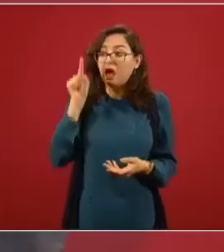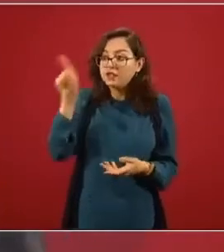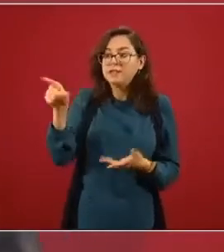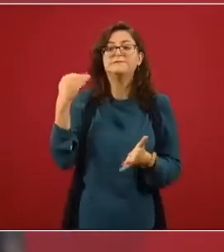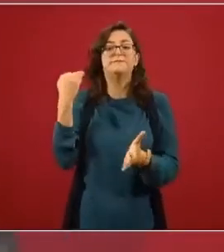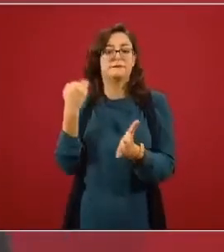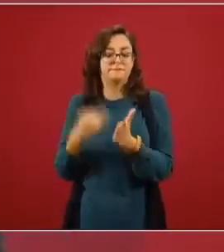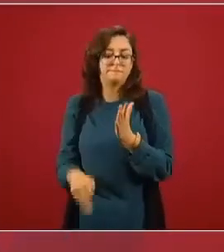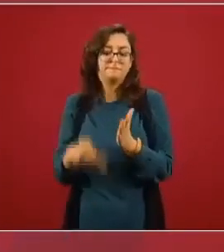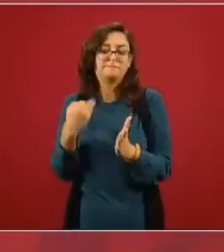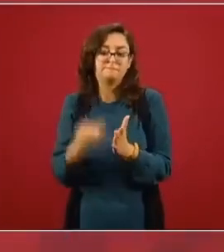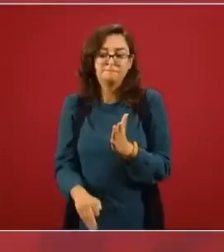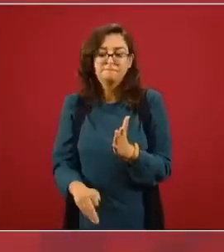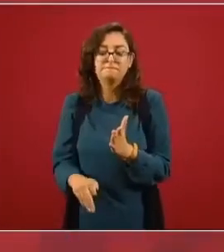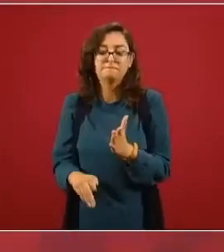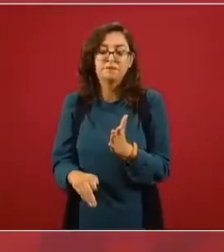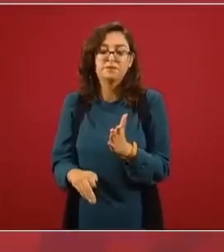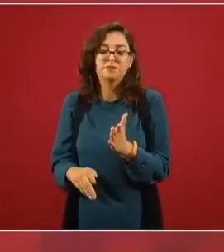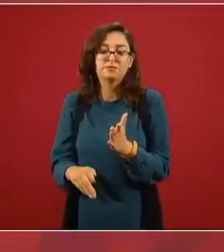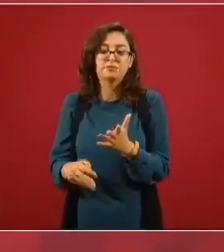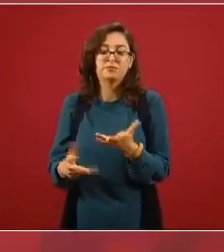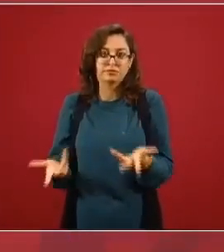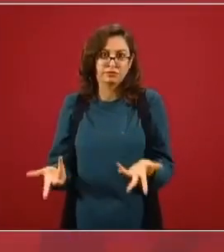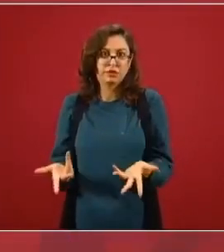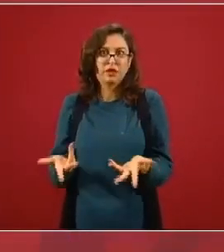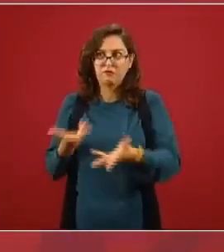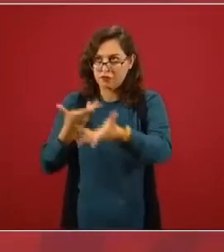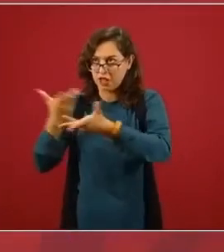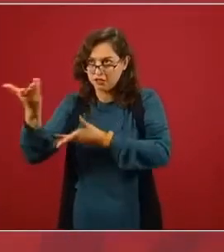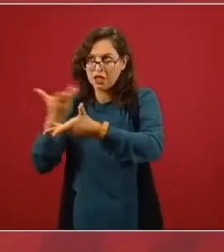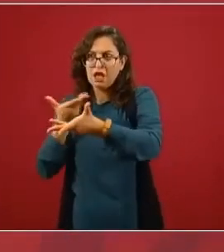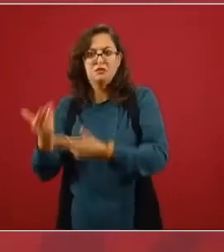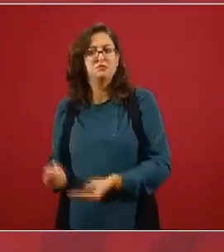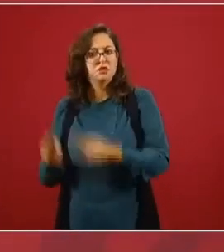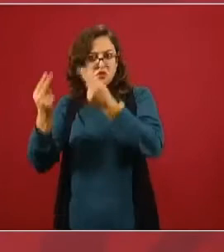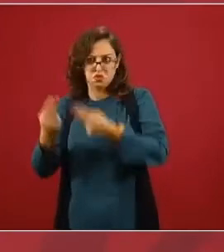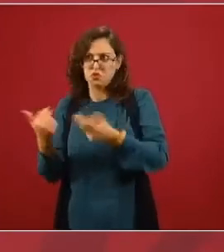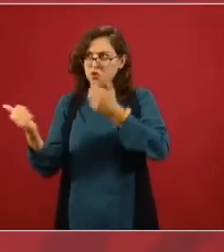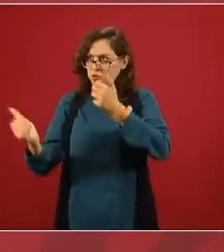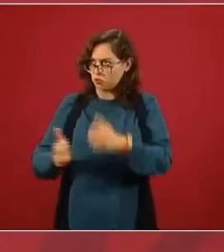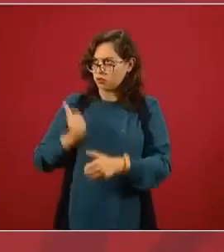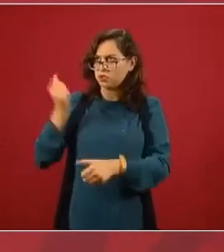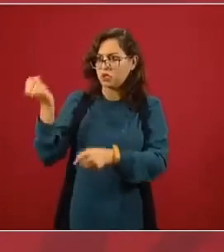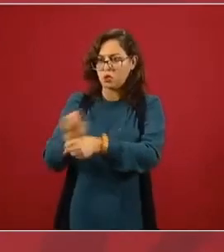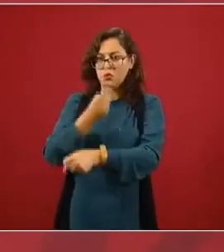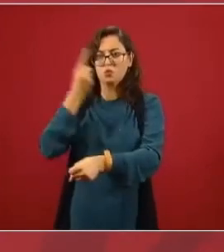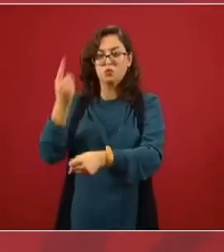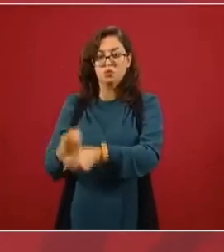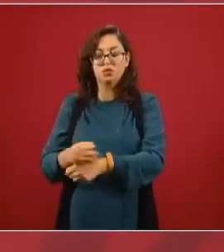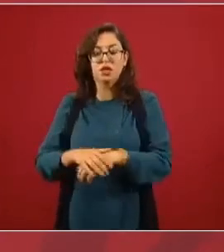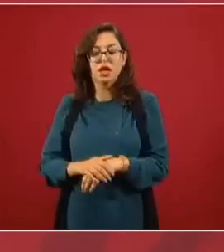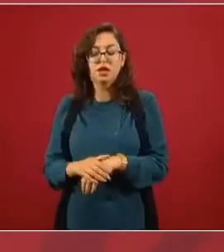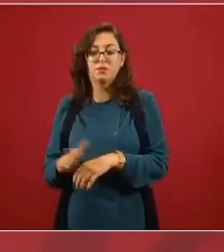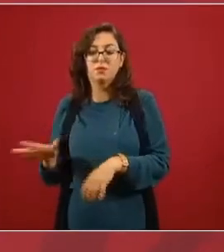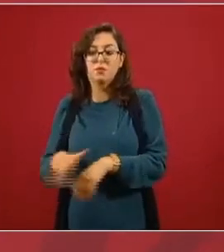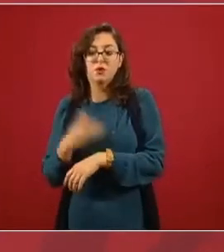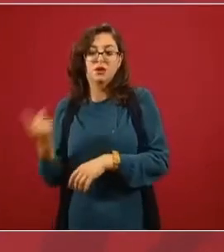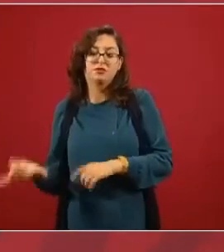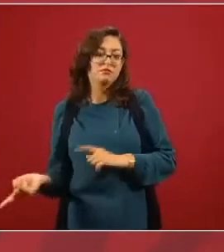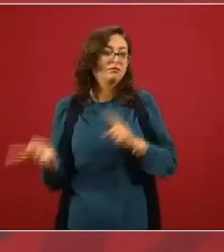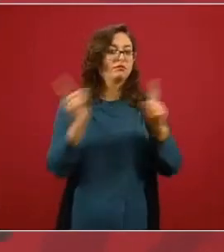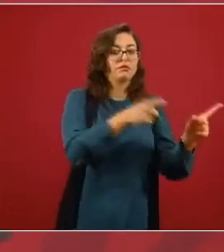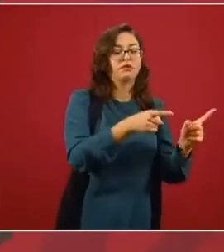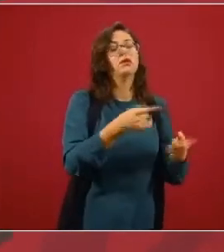mucho intercambio comercial. Todo es a California